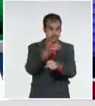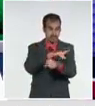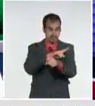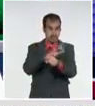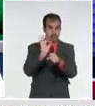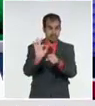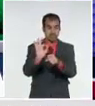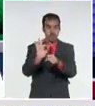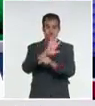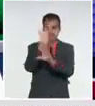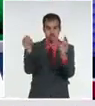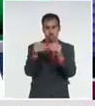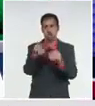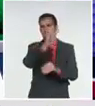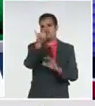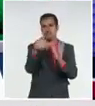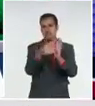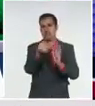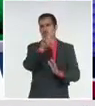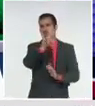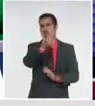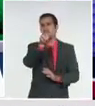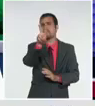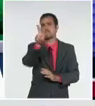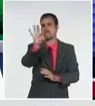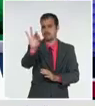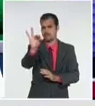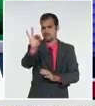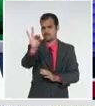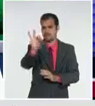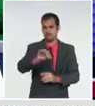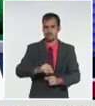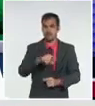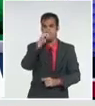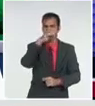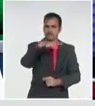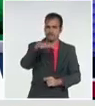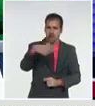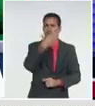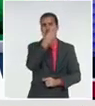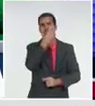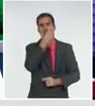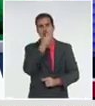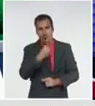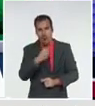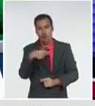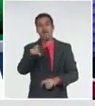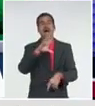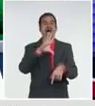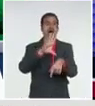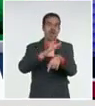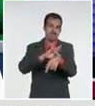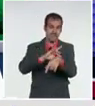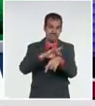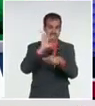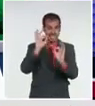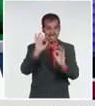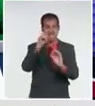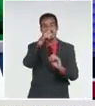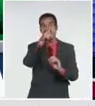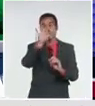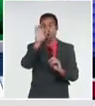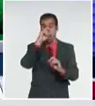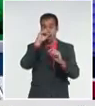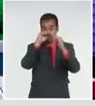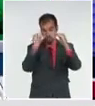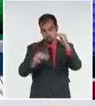,927 niños, jóvenes, adolescentes de 18 y menos años de edad, que